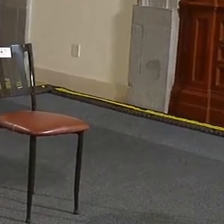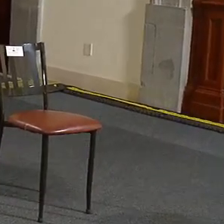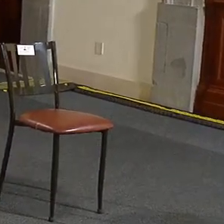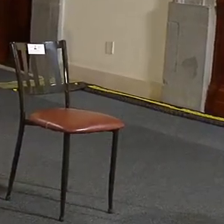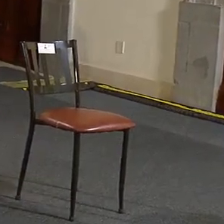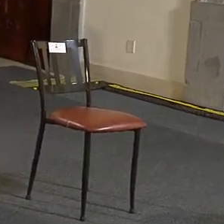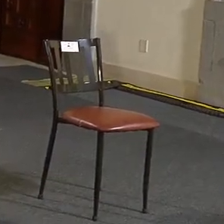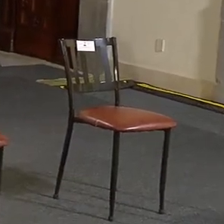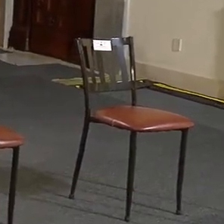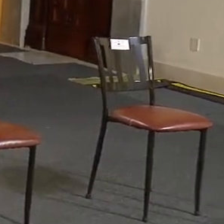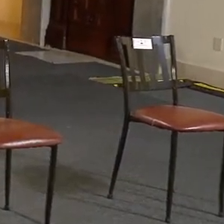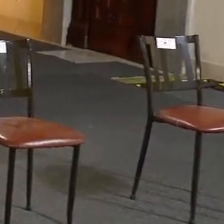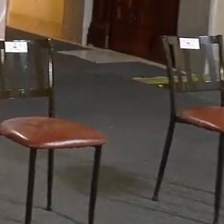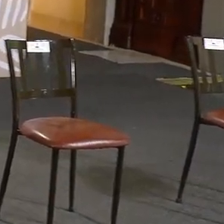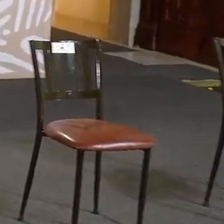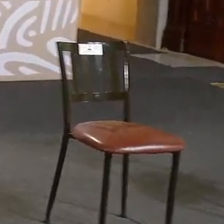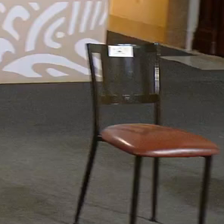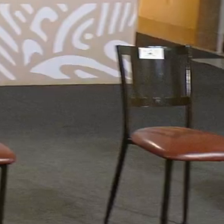ánimo.